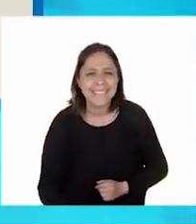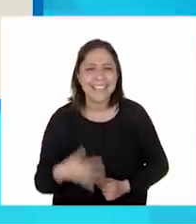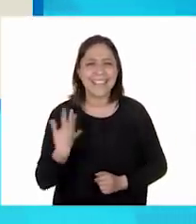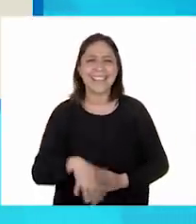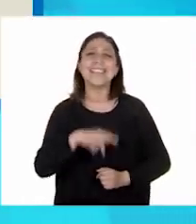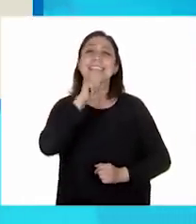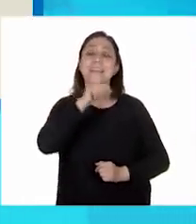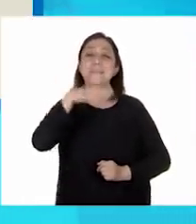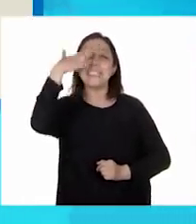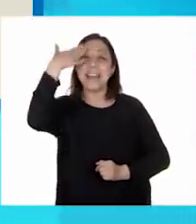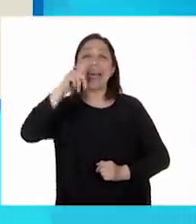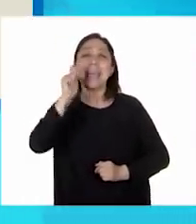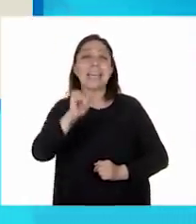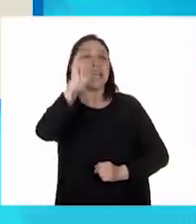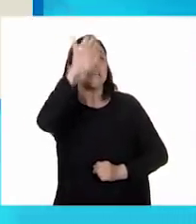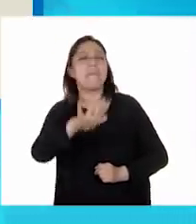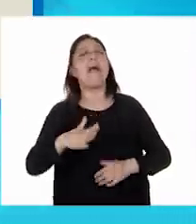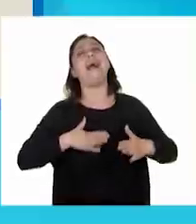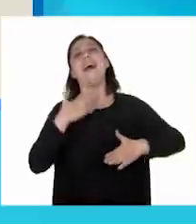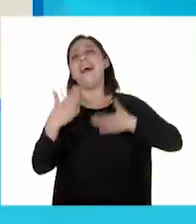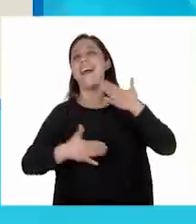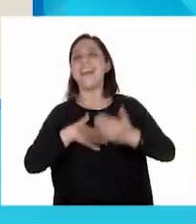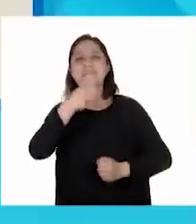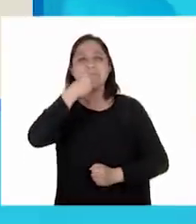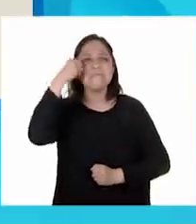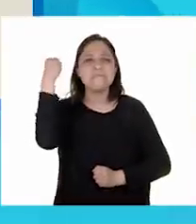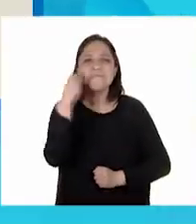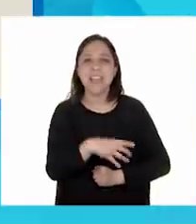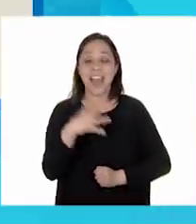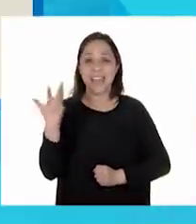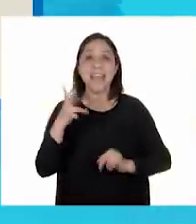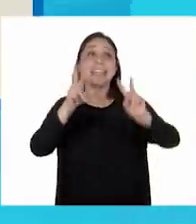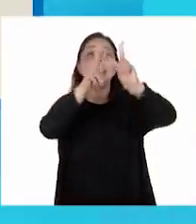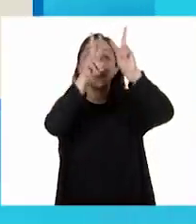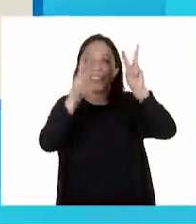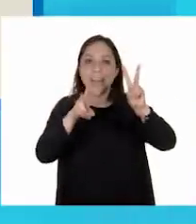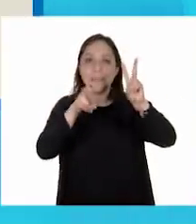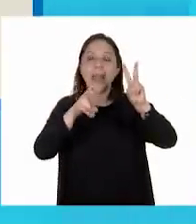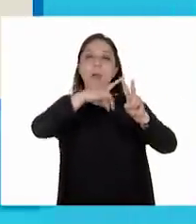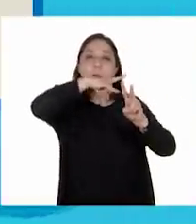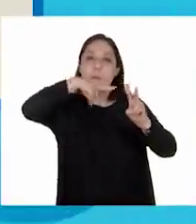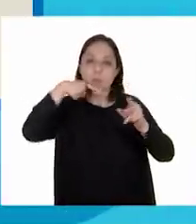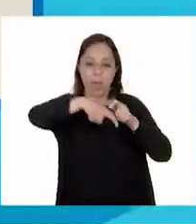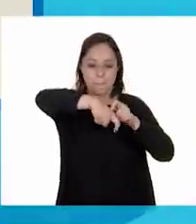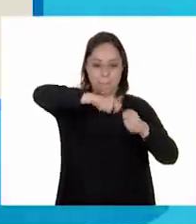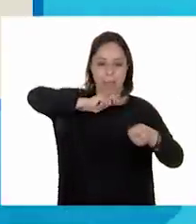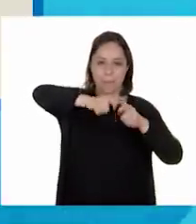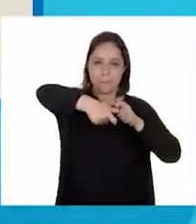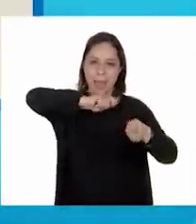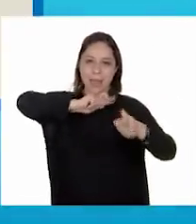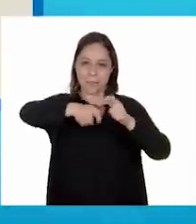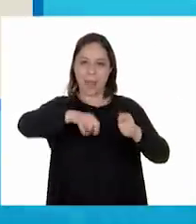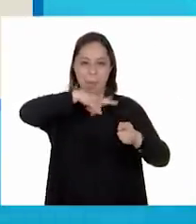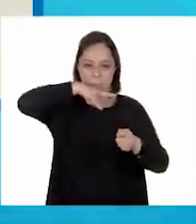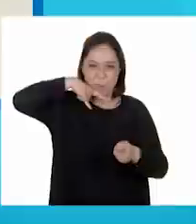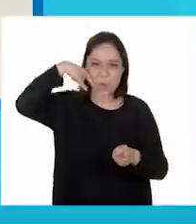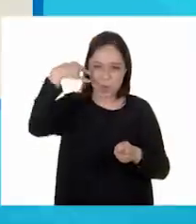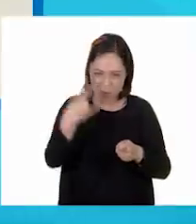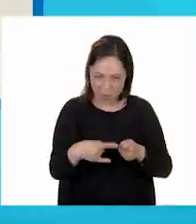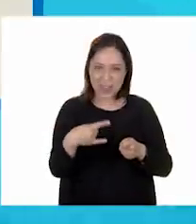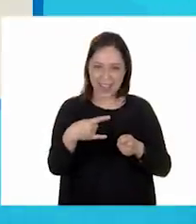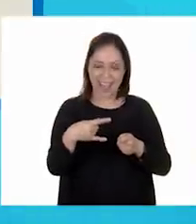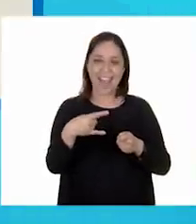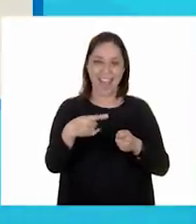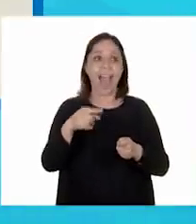además, sabes que esta tiene una imagen muy divertida, pero el título son Chilaquiles. Está el texto. Ajá. Y como decíamos, está la